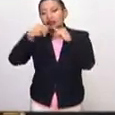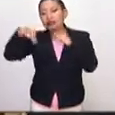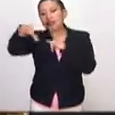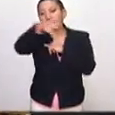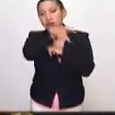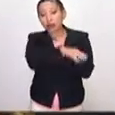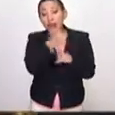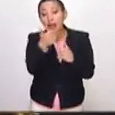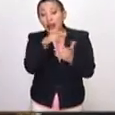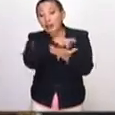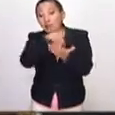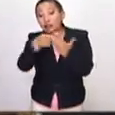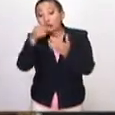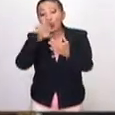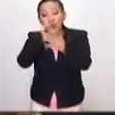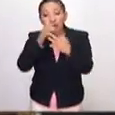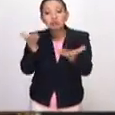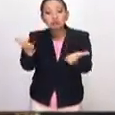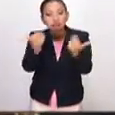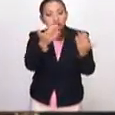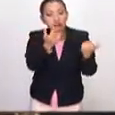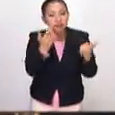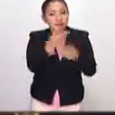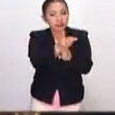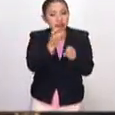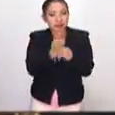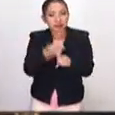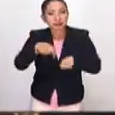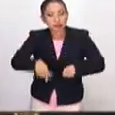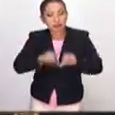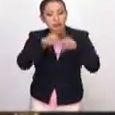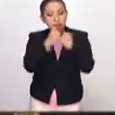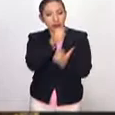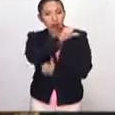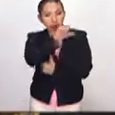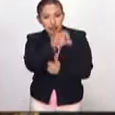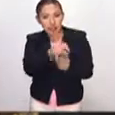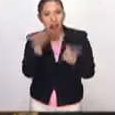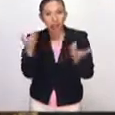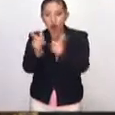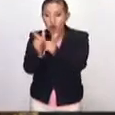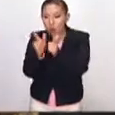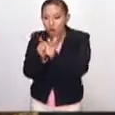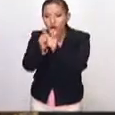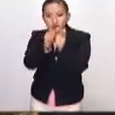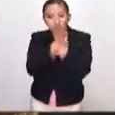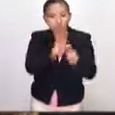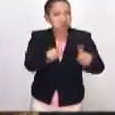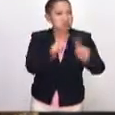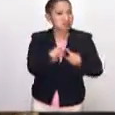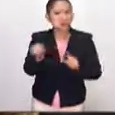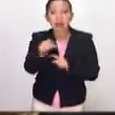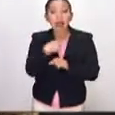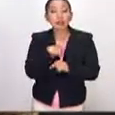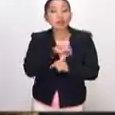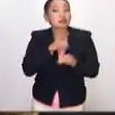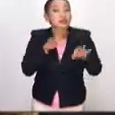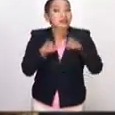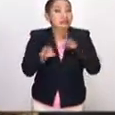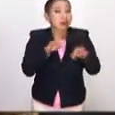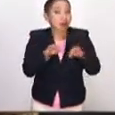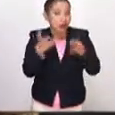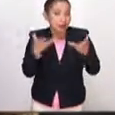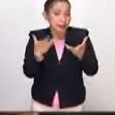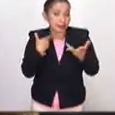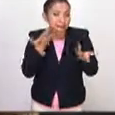instancias y en cada proyecto, pues es acercarnos a asociaciones civiles, a colectivos, a grupos, ¿no? O sea, es nuestro deber,